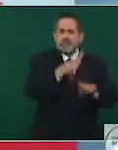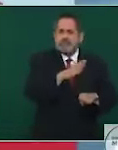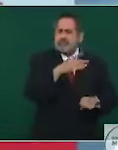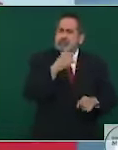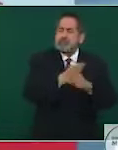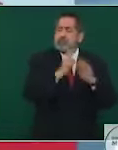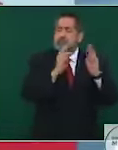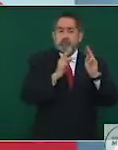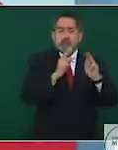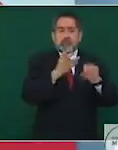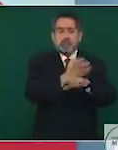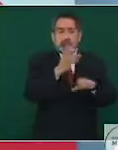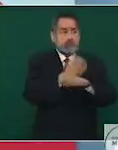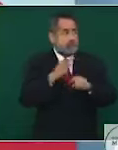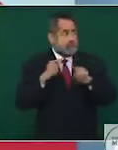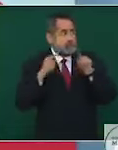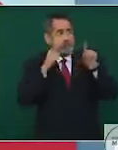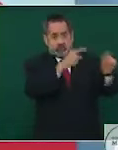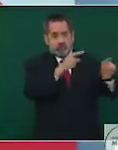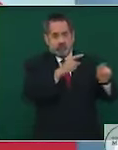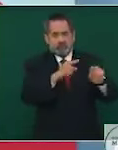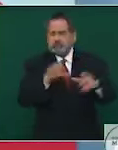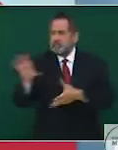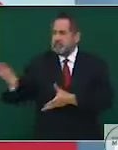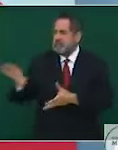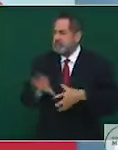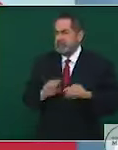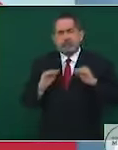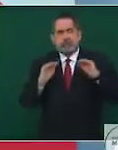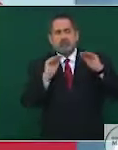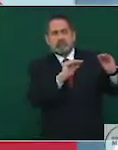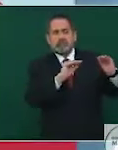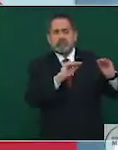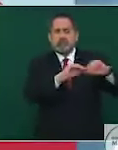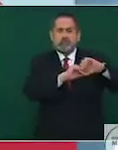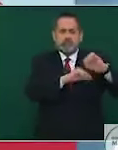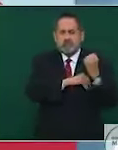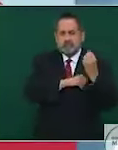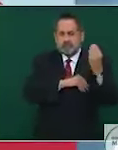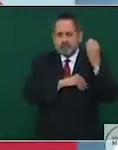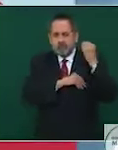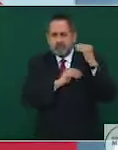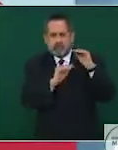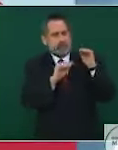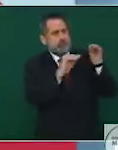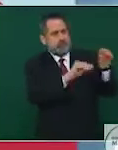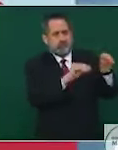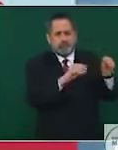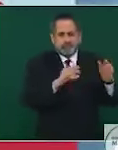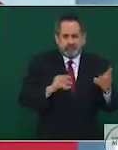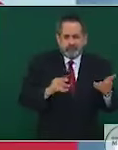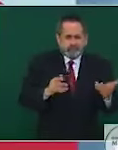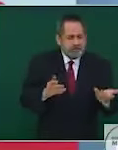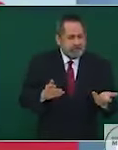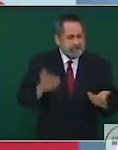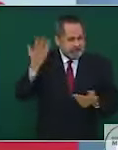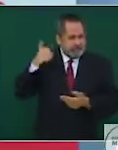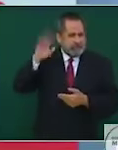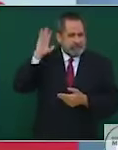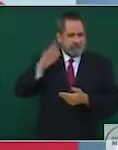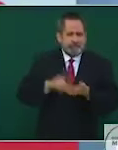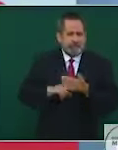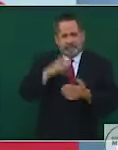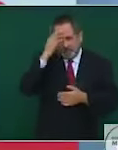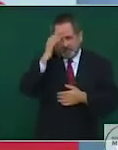importante de Estados Unidos en ese entonces, el